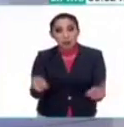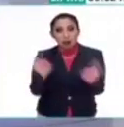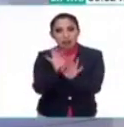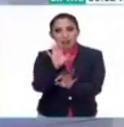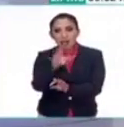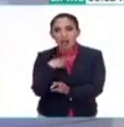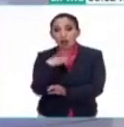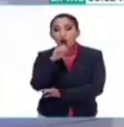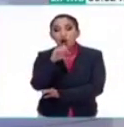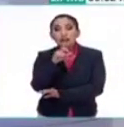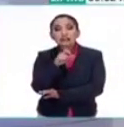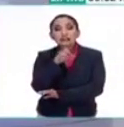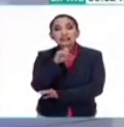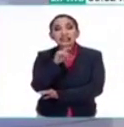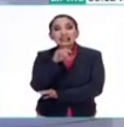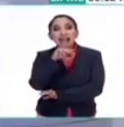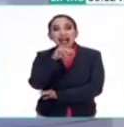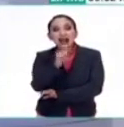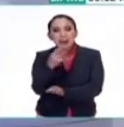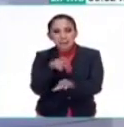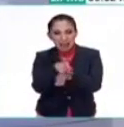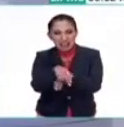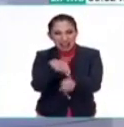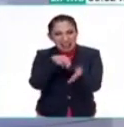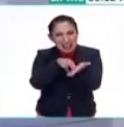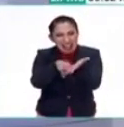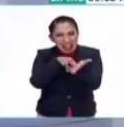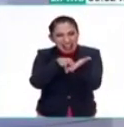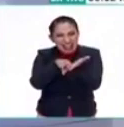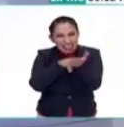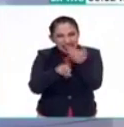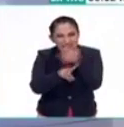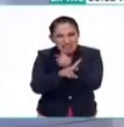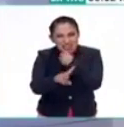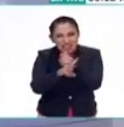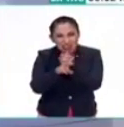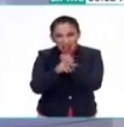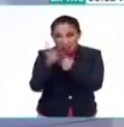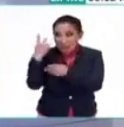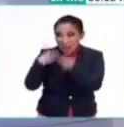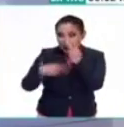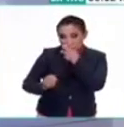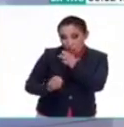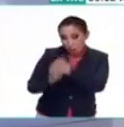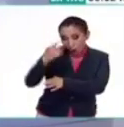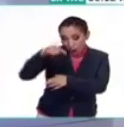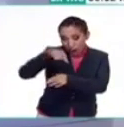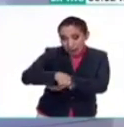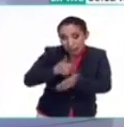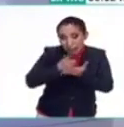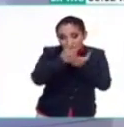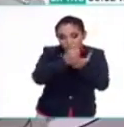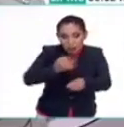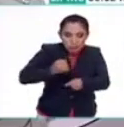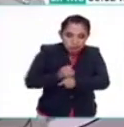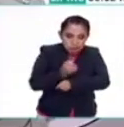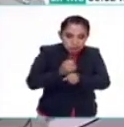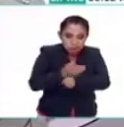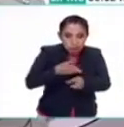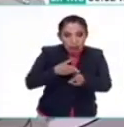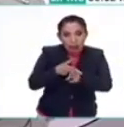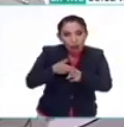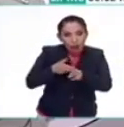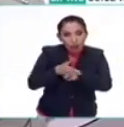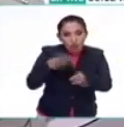la obsidiana. Sí, esa piedra negra, vidriada, de origen volcánico, que era el instrumento para cortar, era el